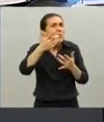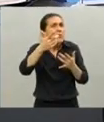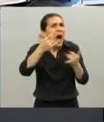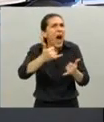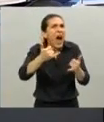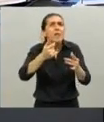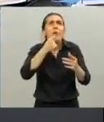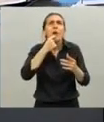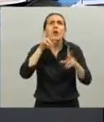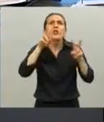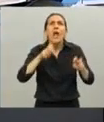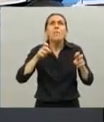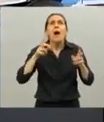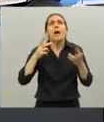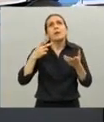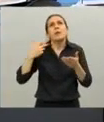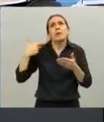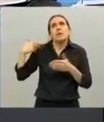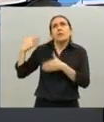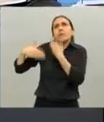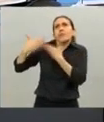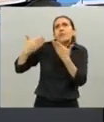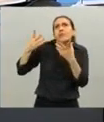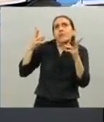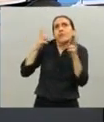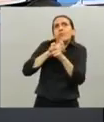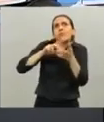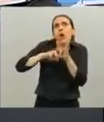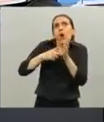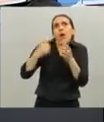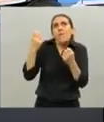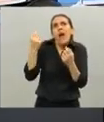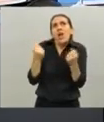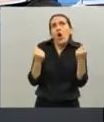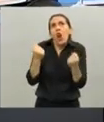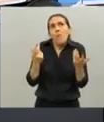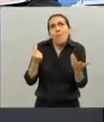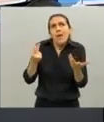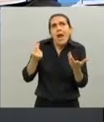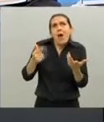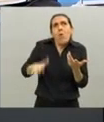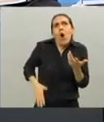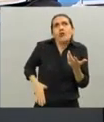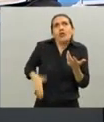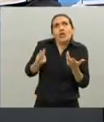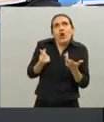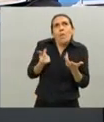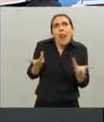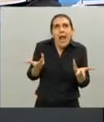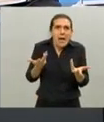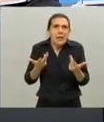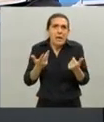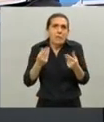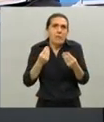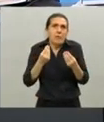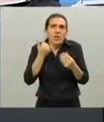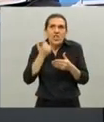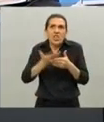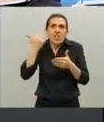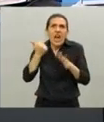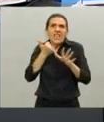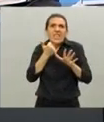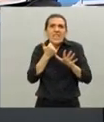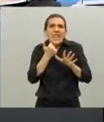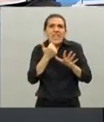no solo económicas que se producen en las personas que ya van por 65 días de